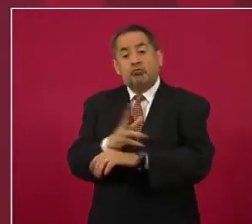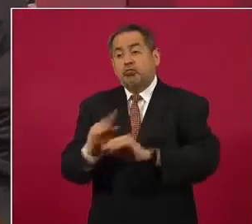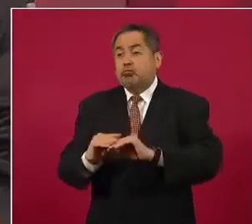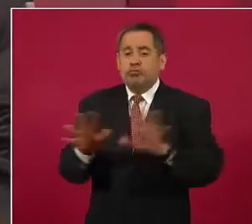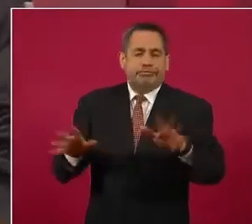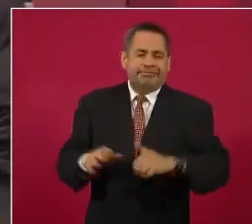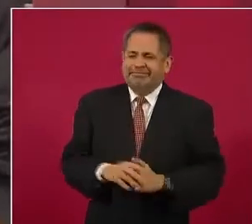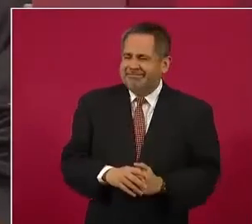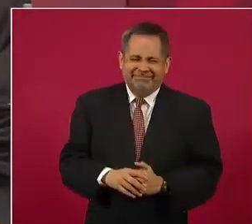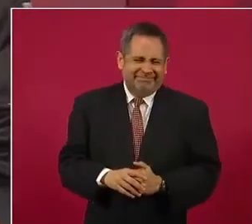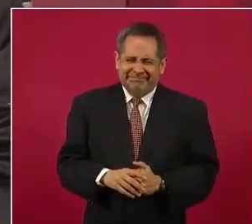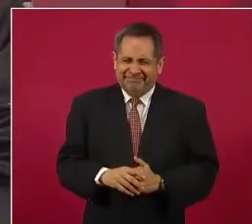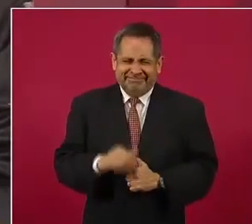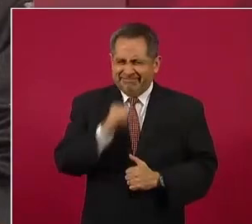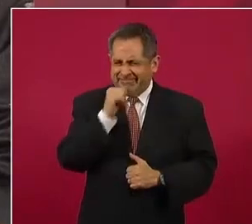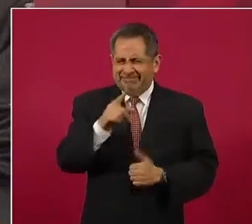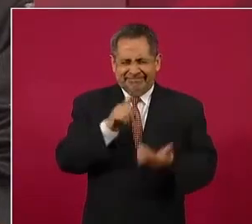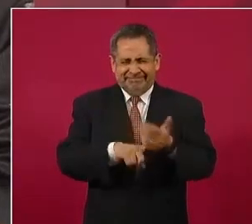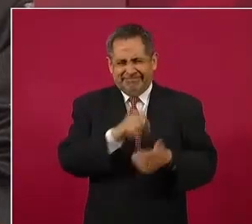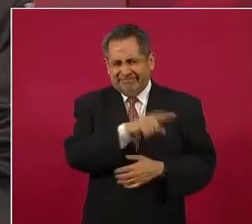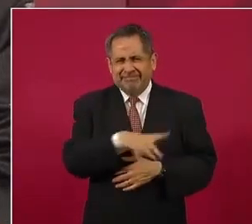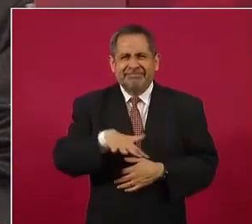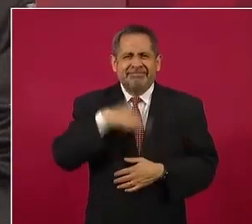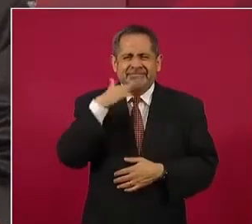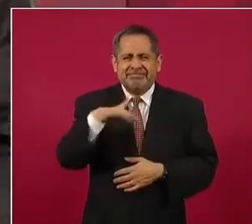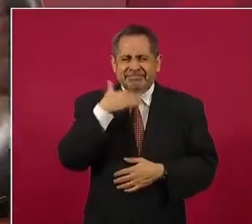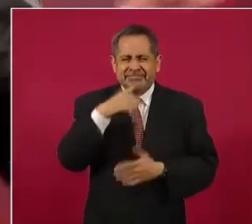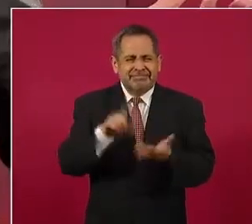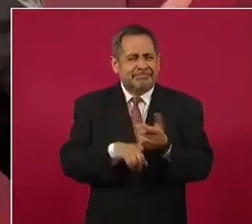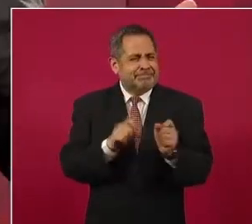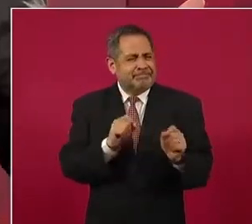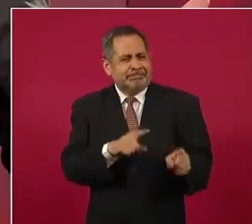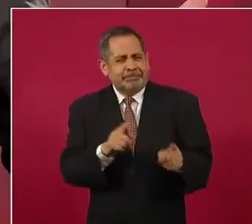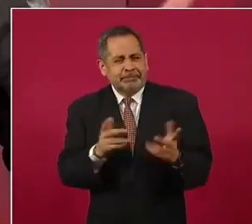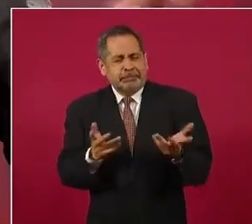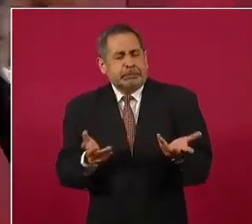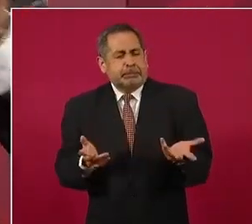la anticorrupción. Entonces,